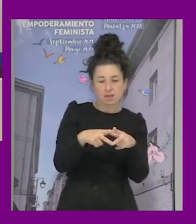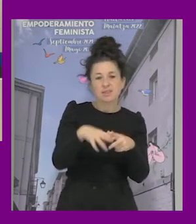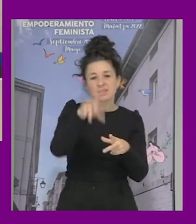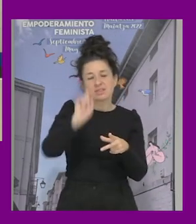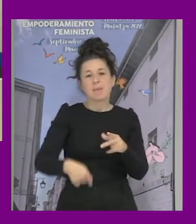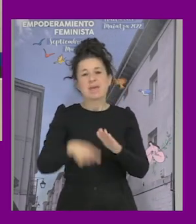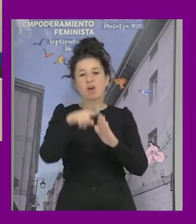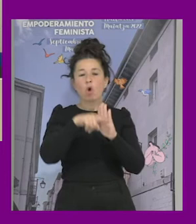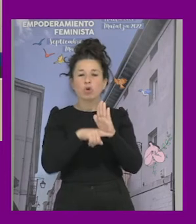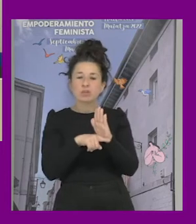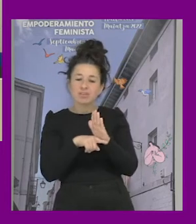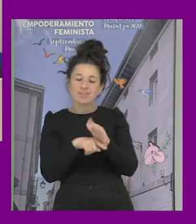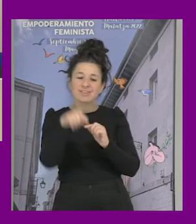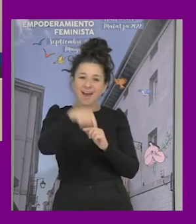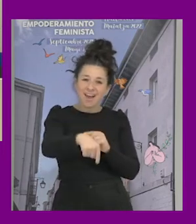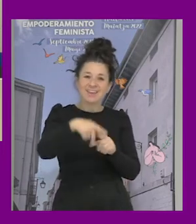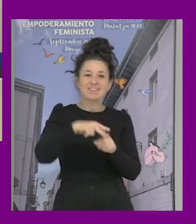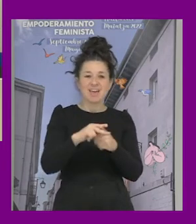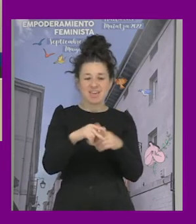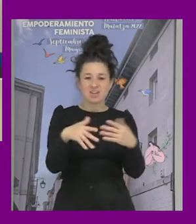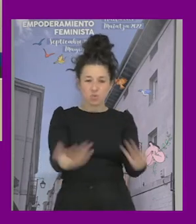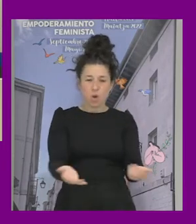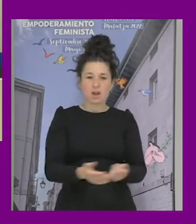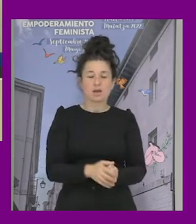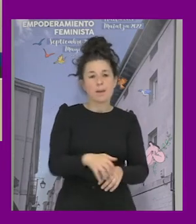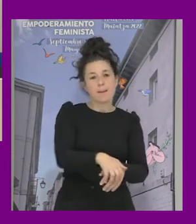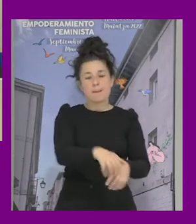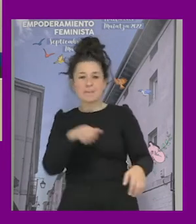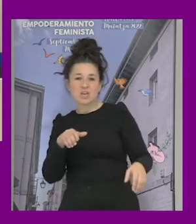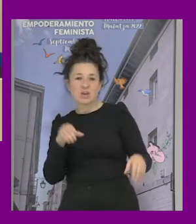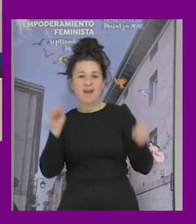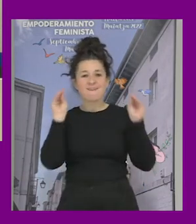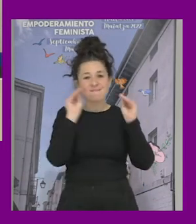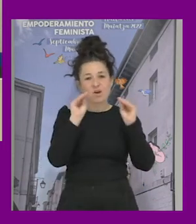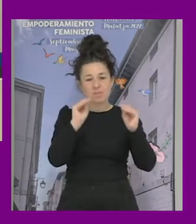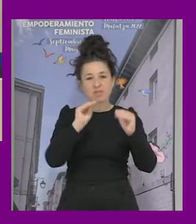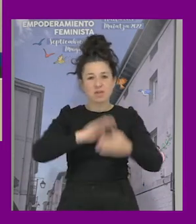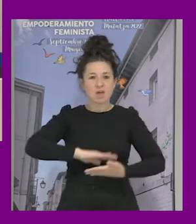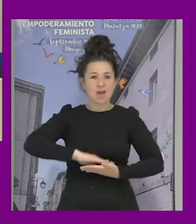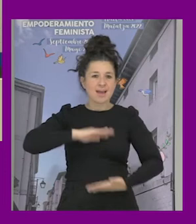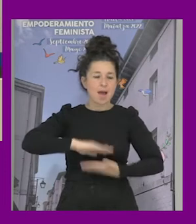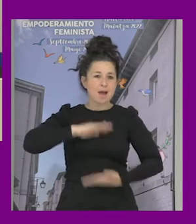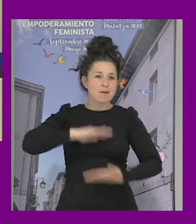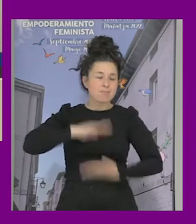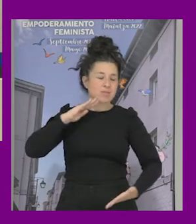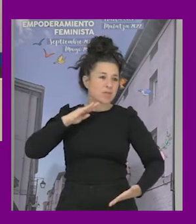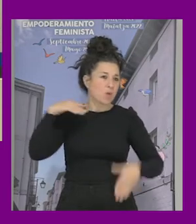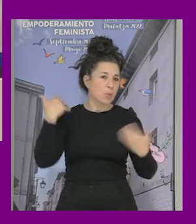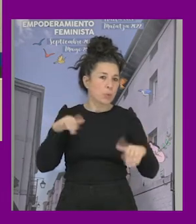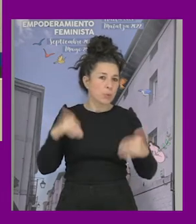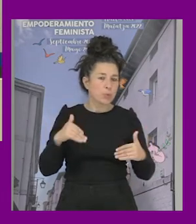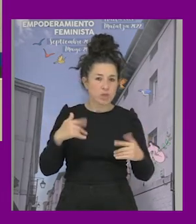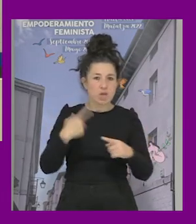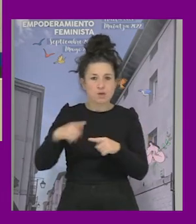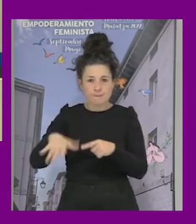en las que se ejercen esos talleres la mayoría de formadoras tiene una capacidad brutal de hacer cosas mucho más grandes pero